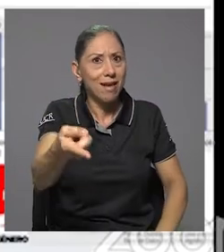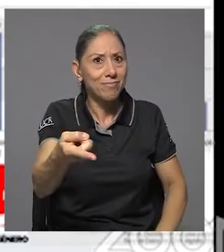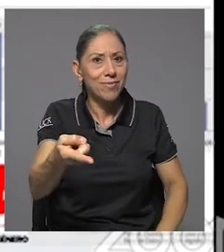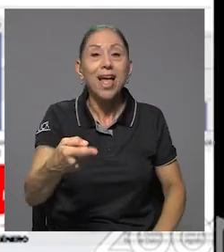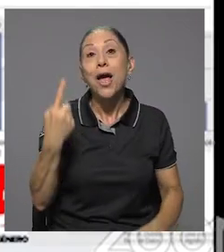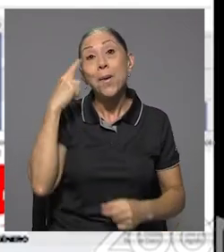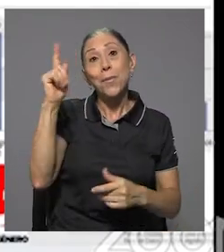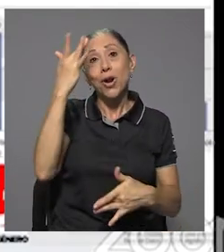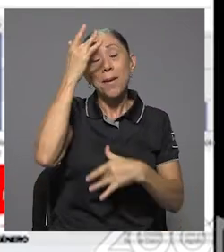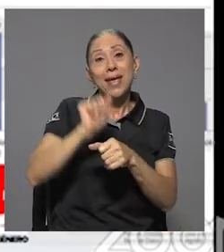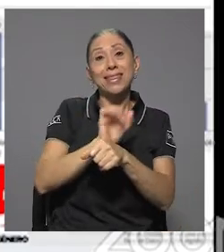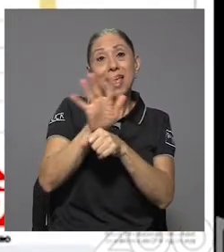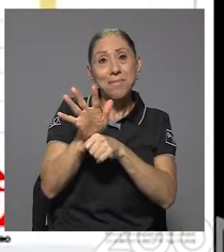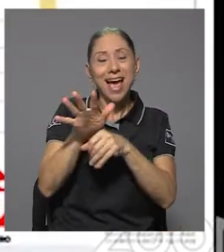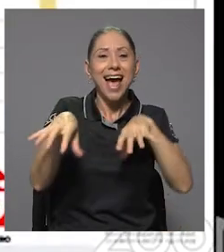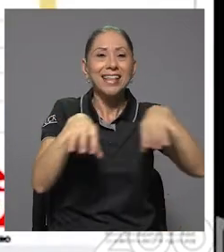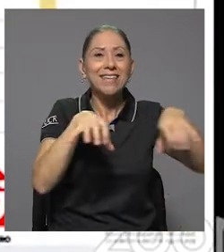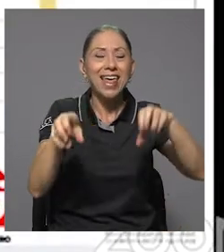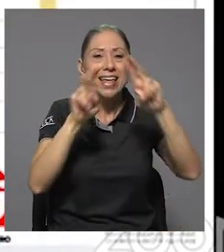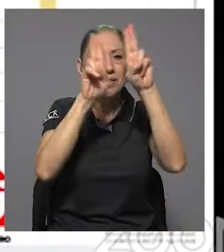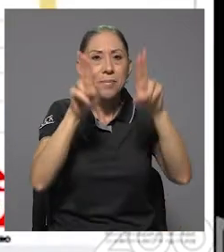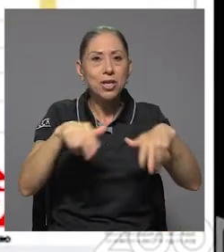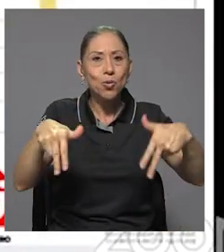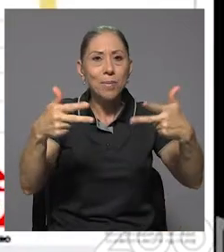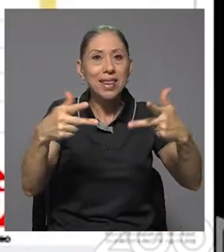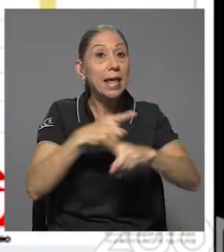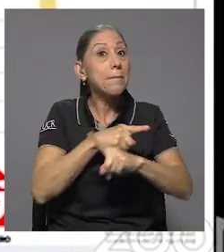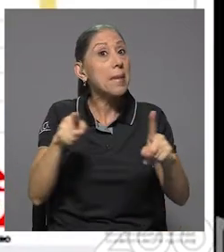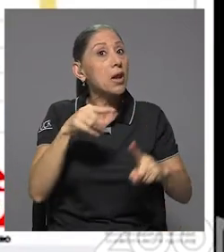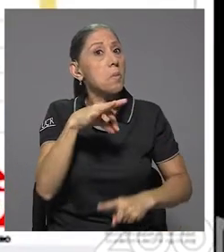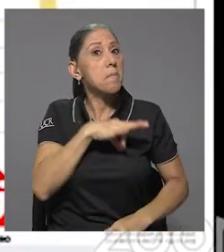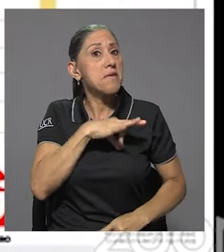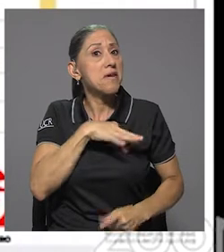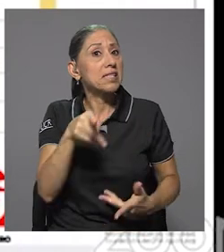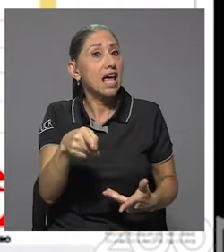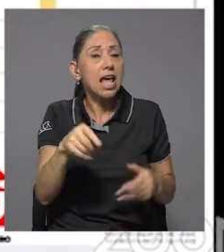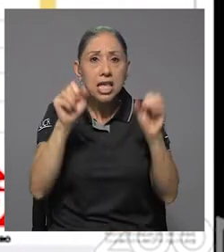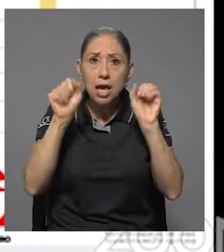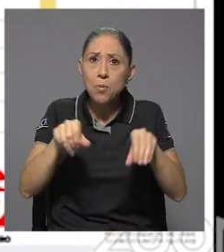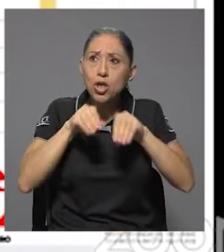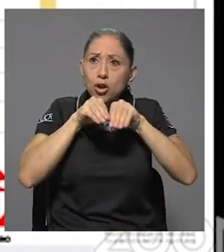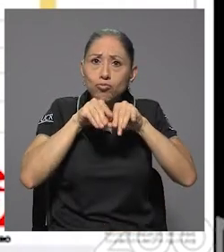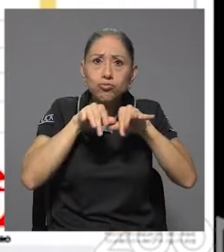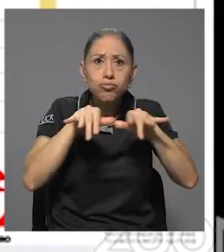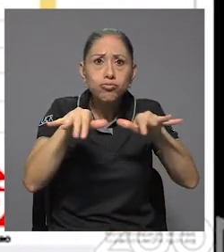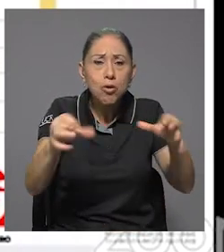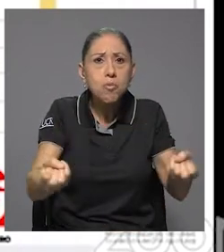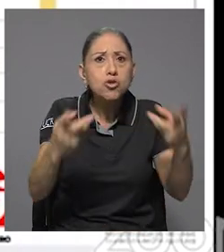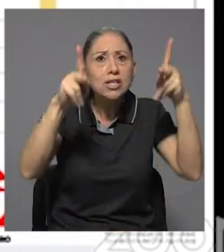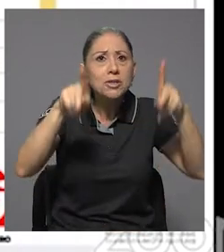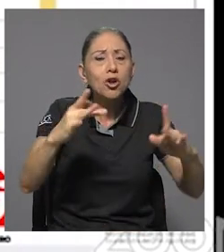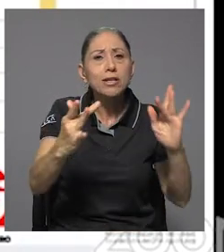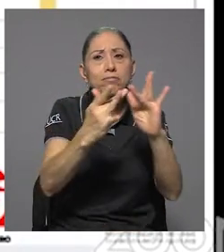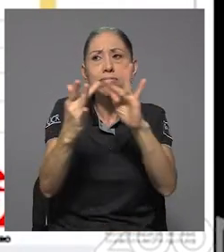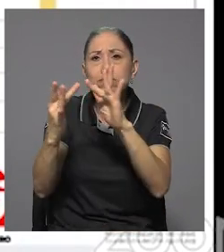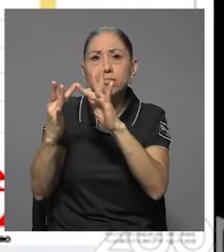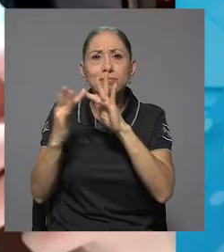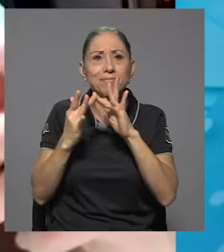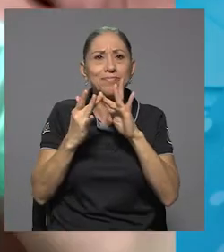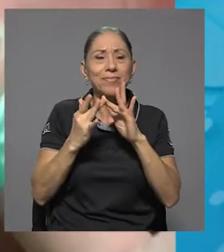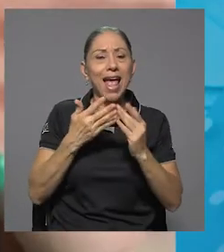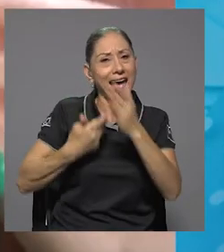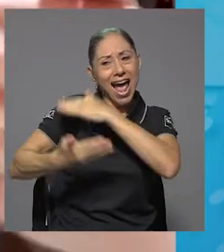se realizaron virtualmente. Sin embargo, se destaca como ventaja el alcance que tuvieron debido a esta modalidad.